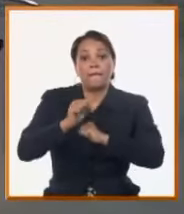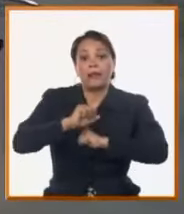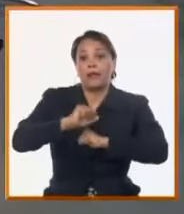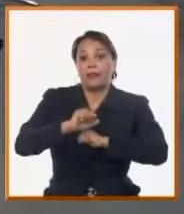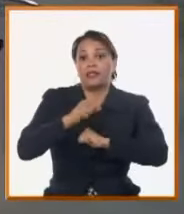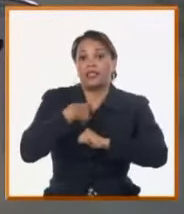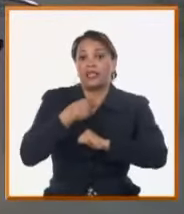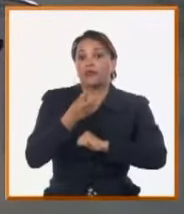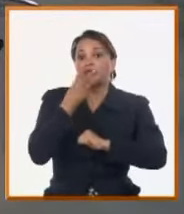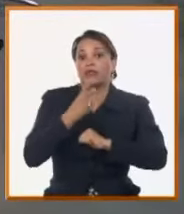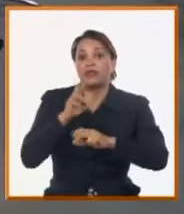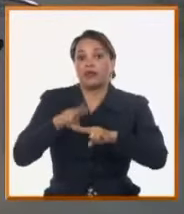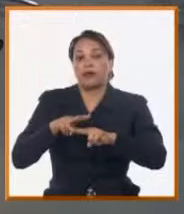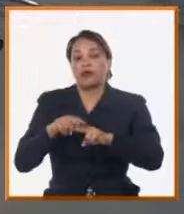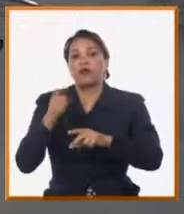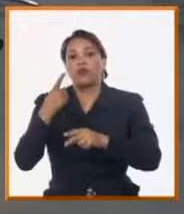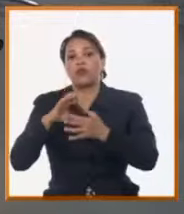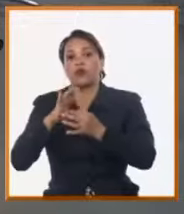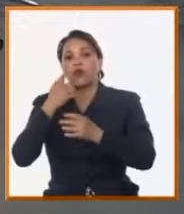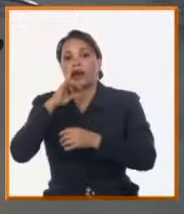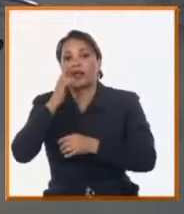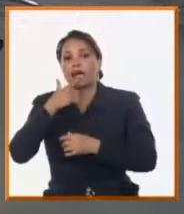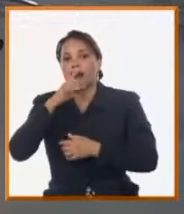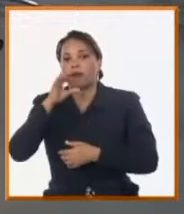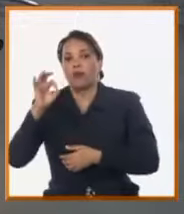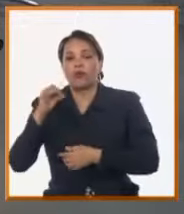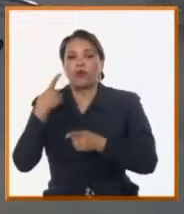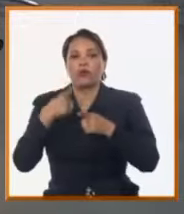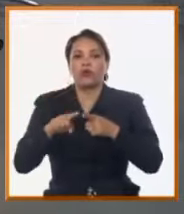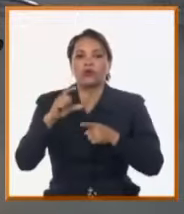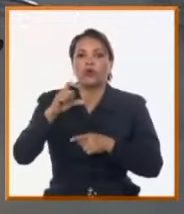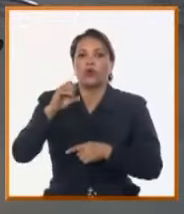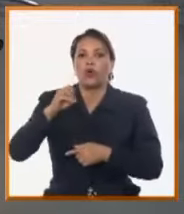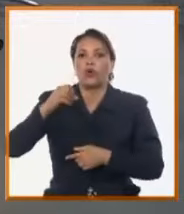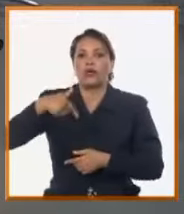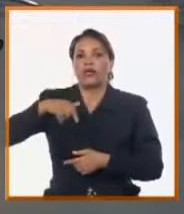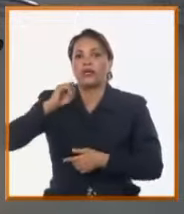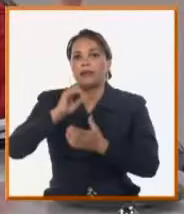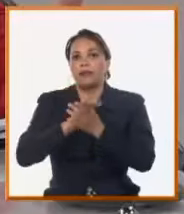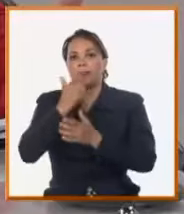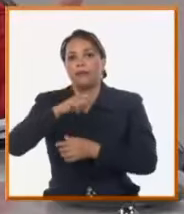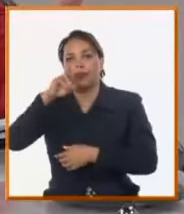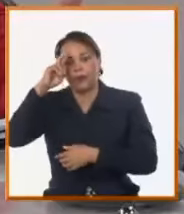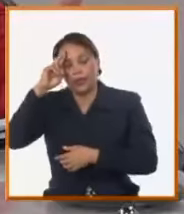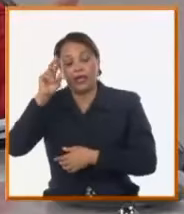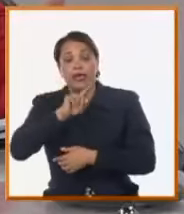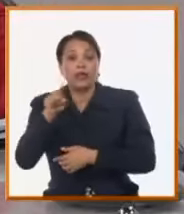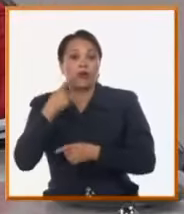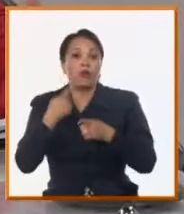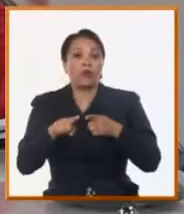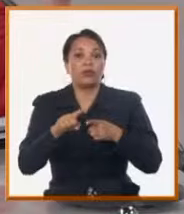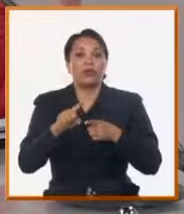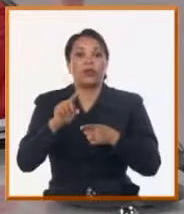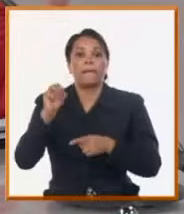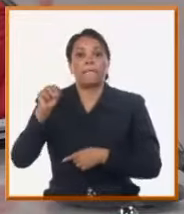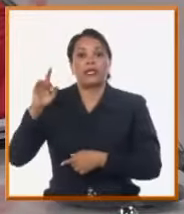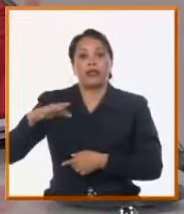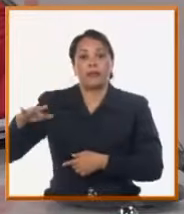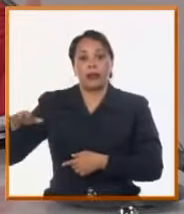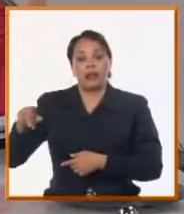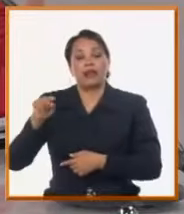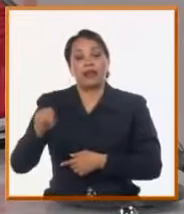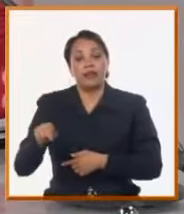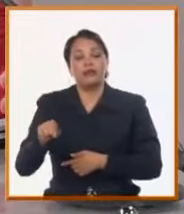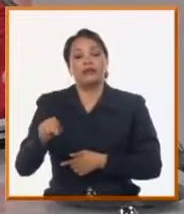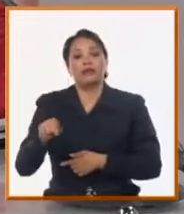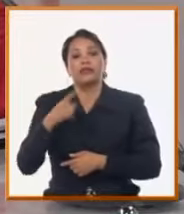Habana, tenemos una en Guanabo, tenemos otra en Cojimar y otra aquí en Miramar, con servicios muy utilizados por la población, pero muy carente